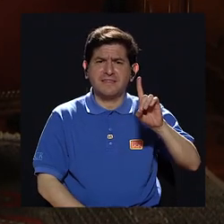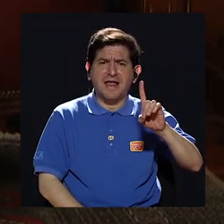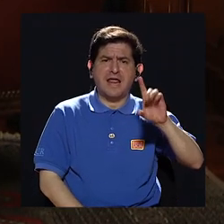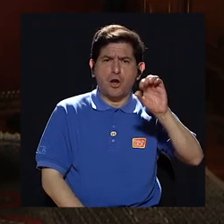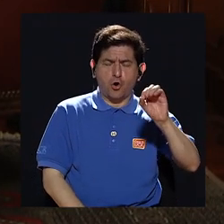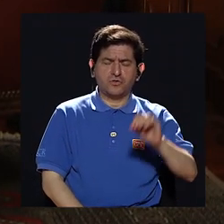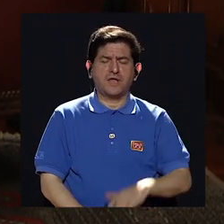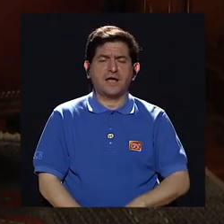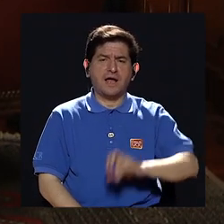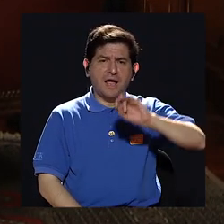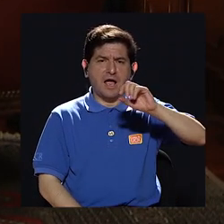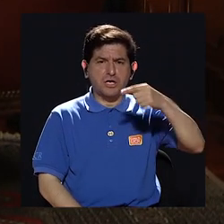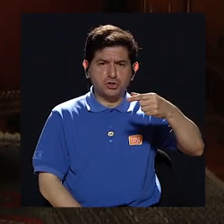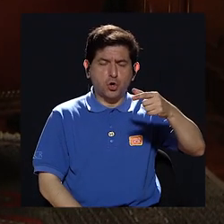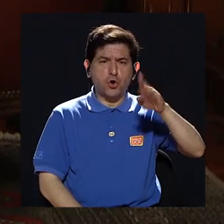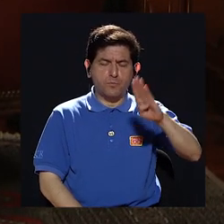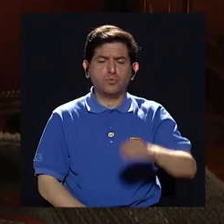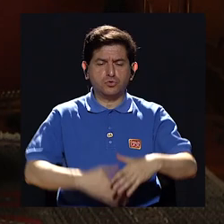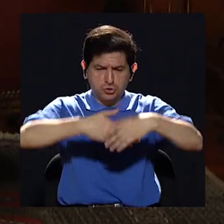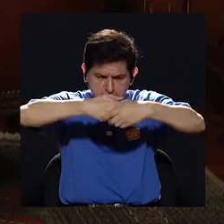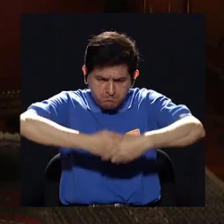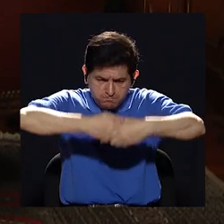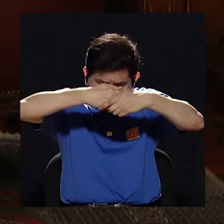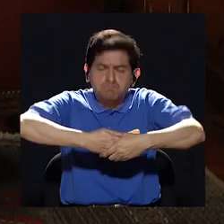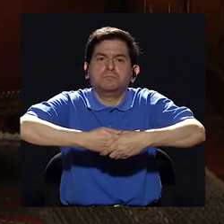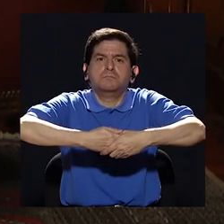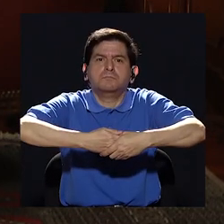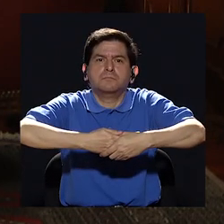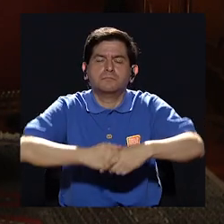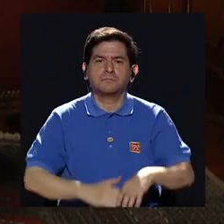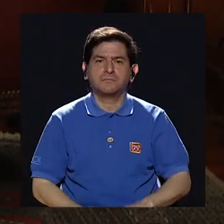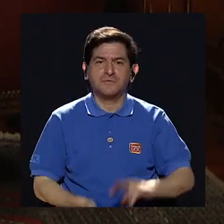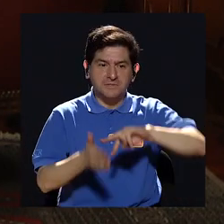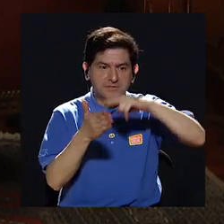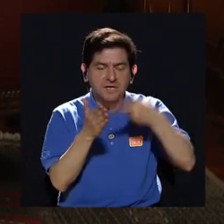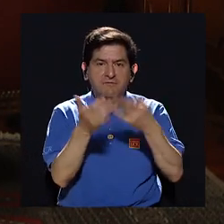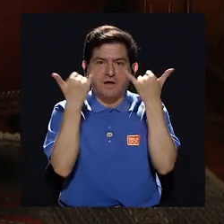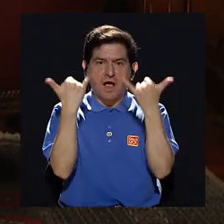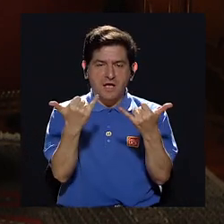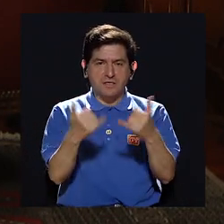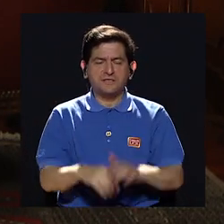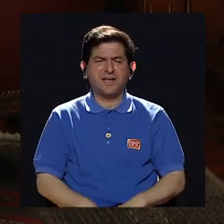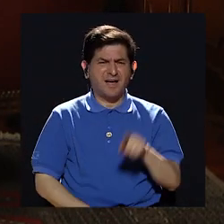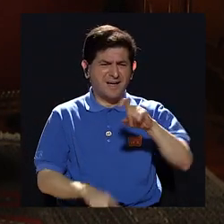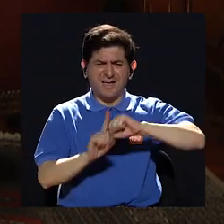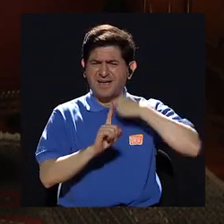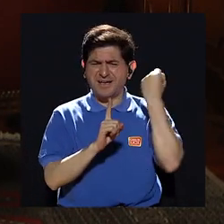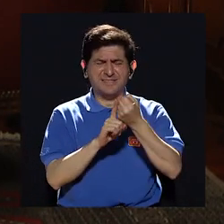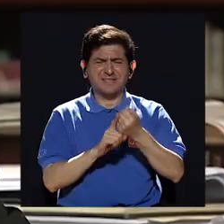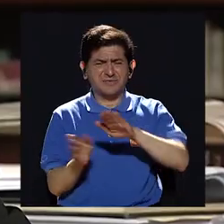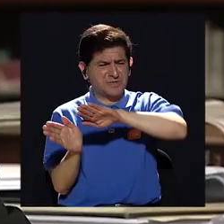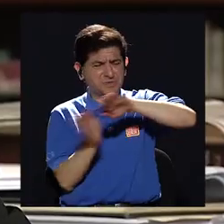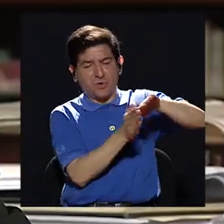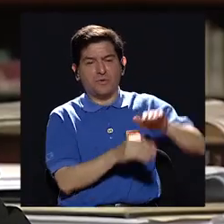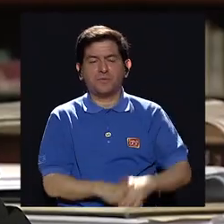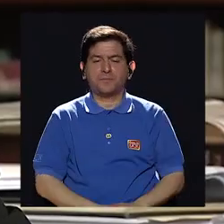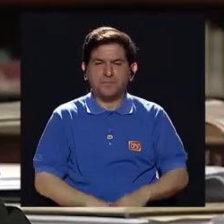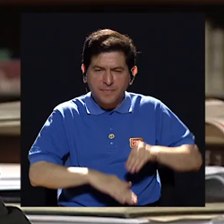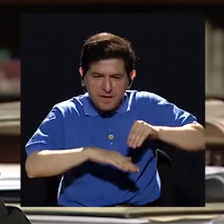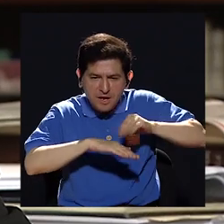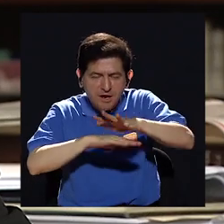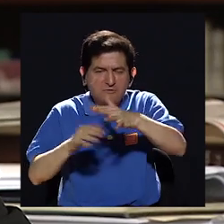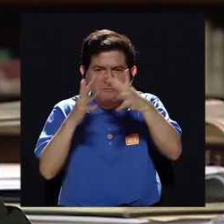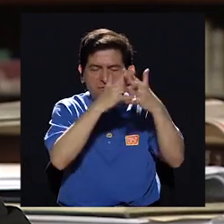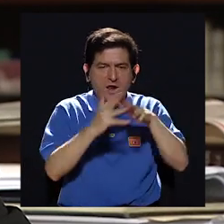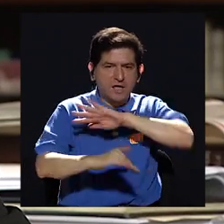y George Bush se dieran la mano de tal manera que ya pasáramos esa página esa penetración de los Estados